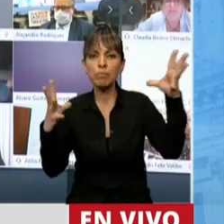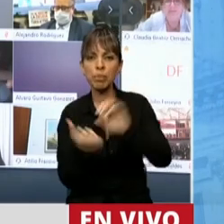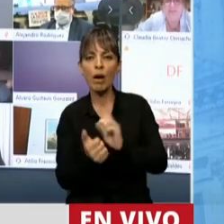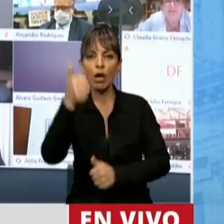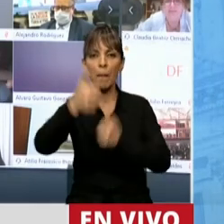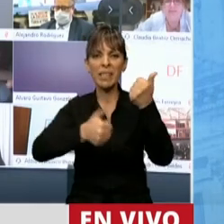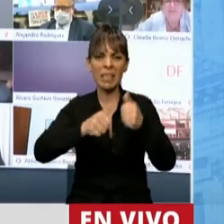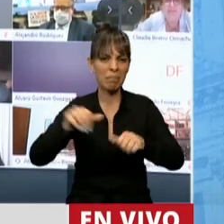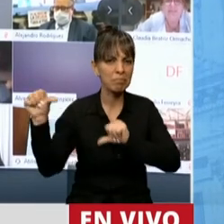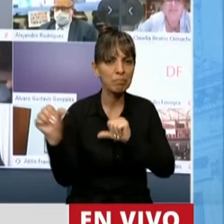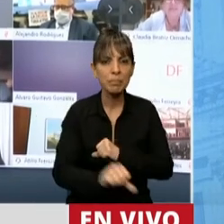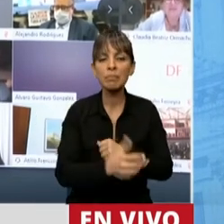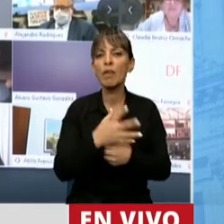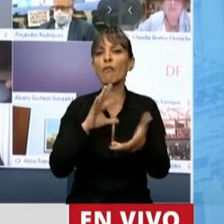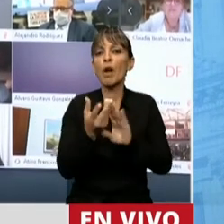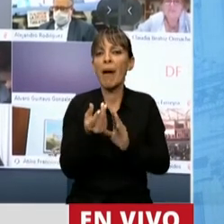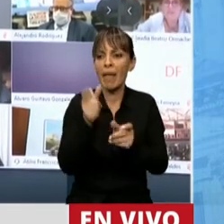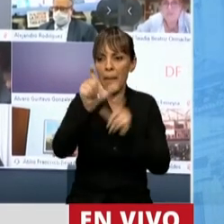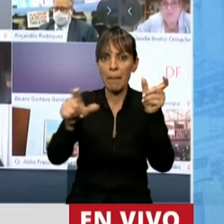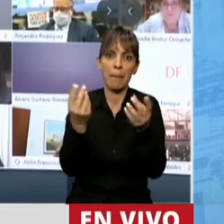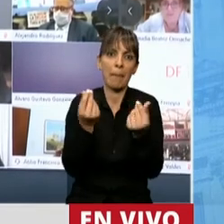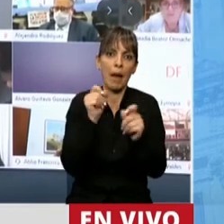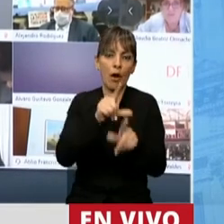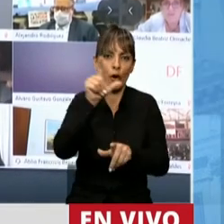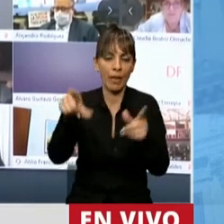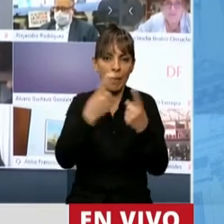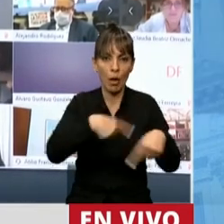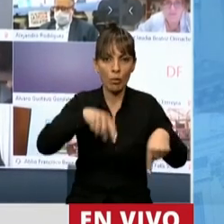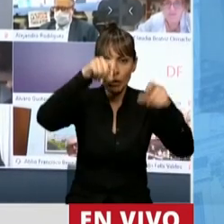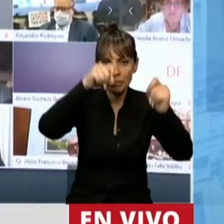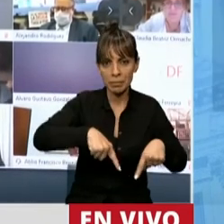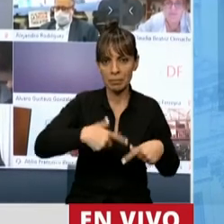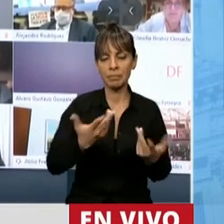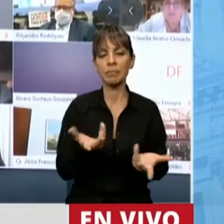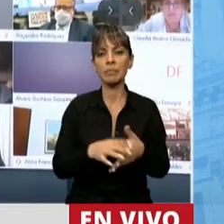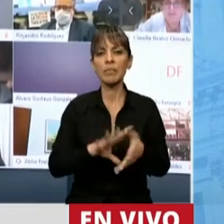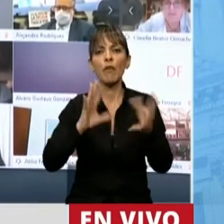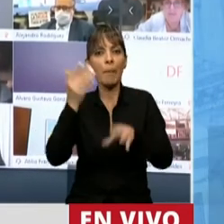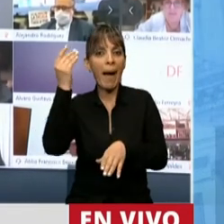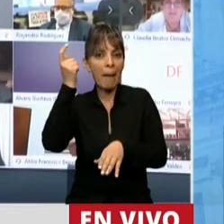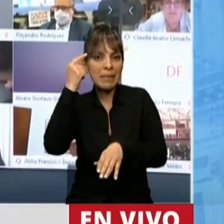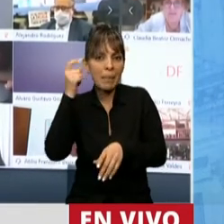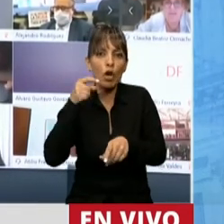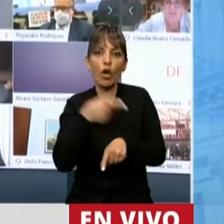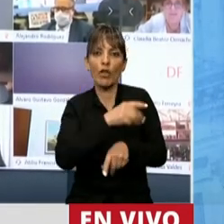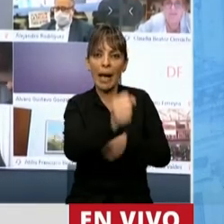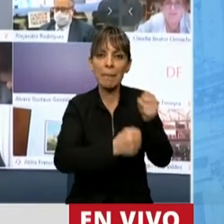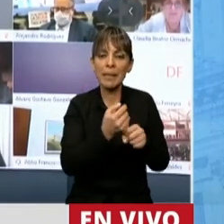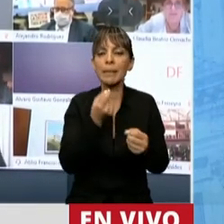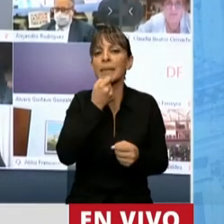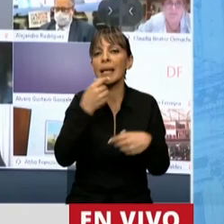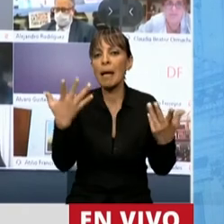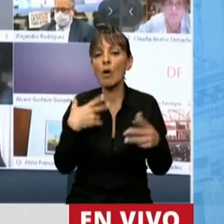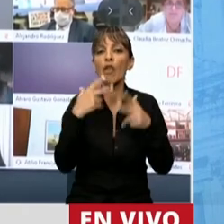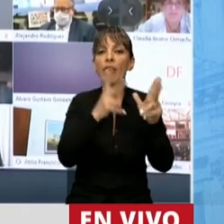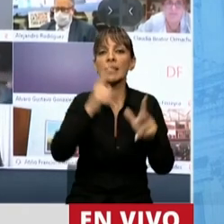competitividad del agregado de valor de nuestros productos primarios. ¿Sabe qué es mentalidad antiempresa, señor presidente? Cuando uno dice que va